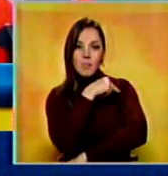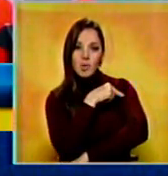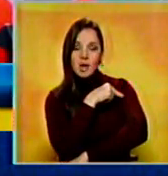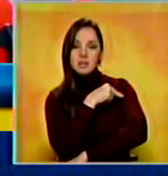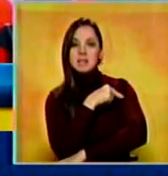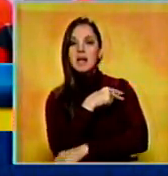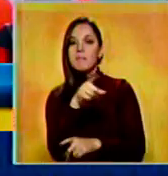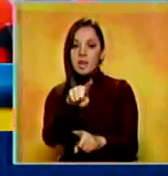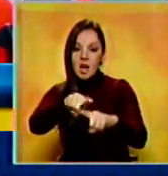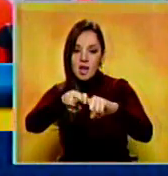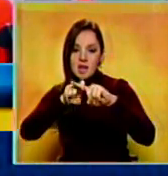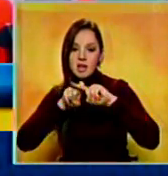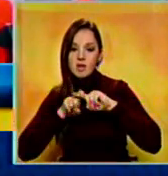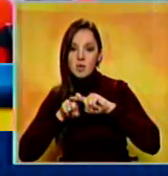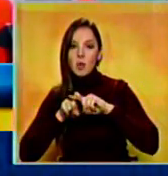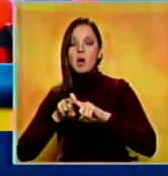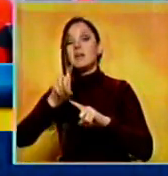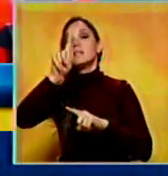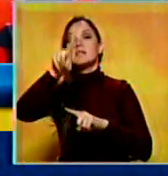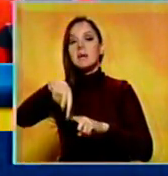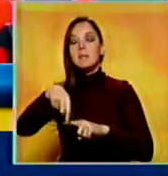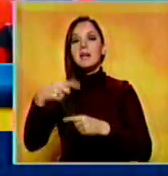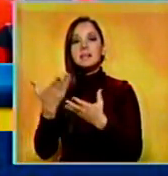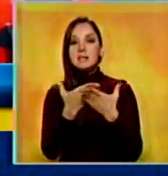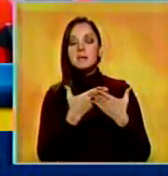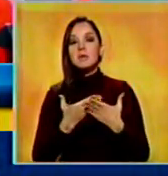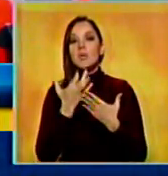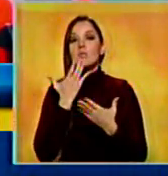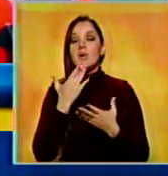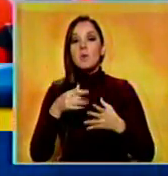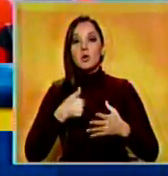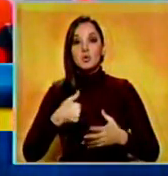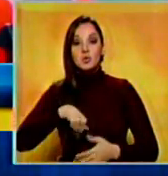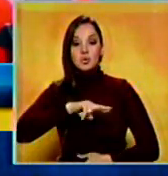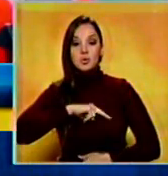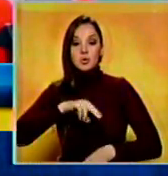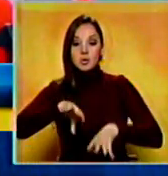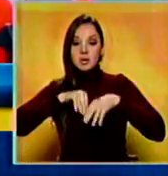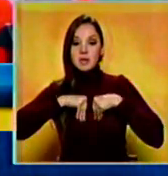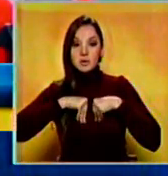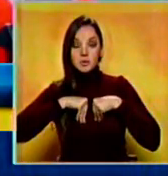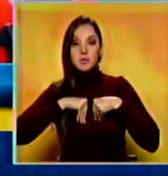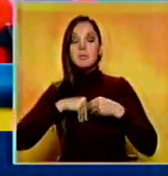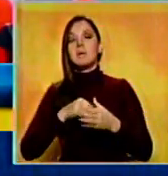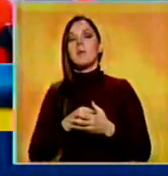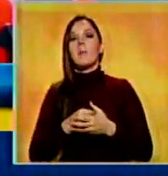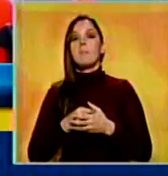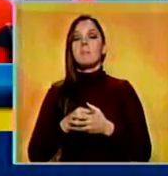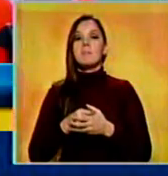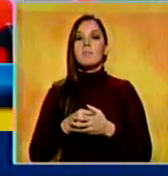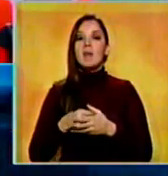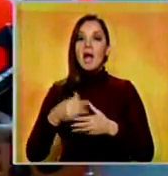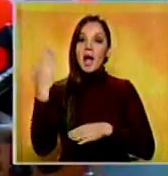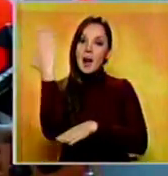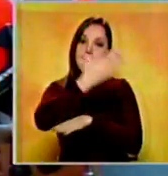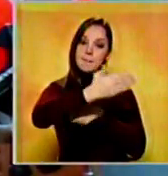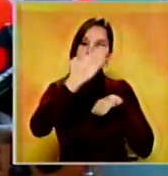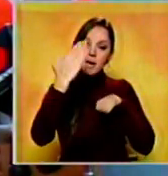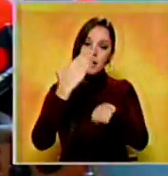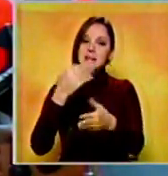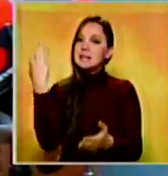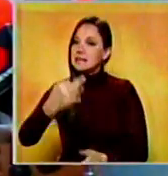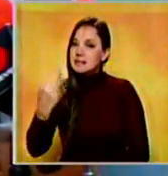que serán servicios que una vez que asumamos los peajes van a ser permanentes en las carreteras.